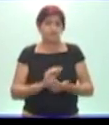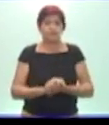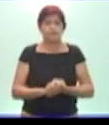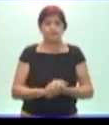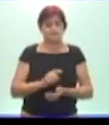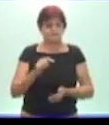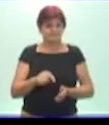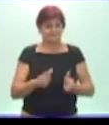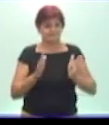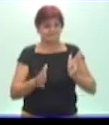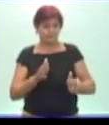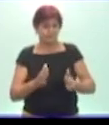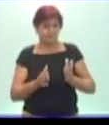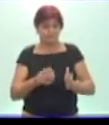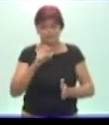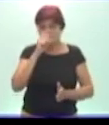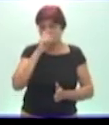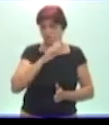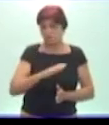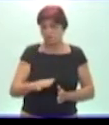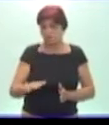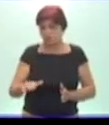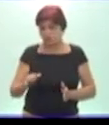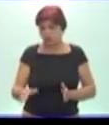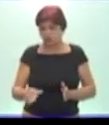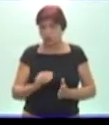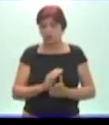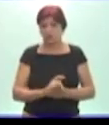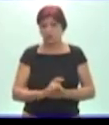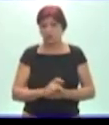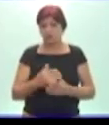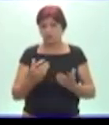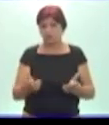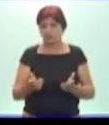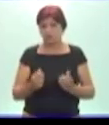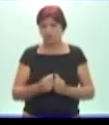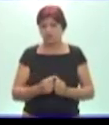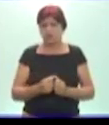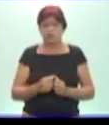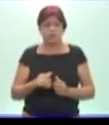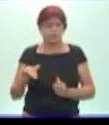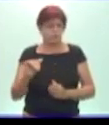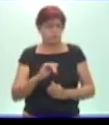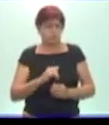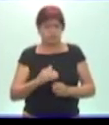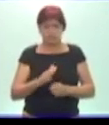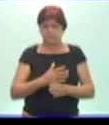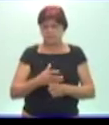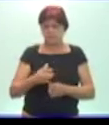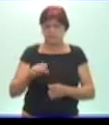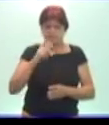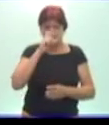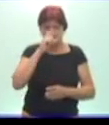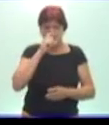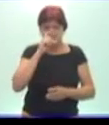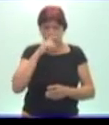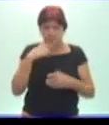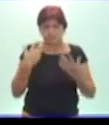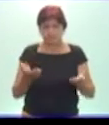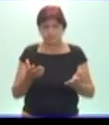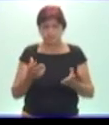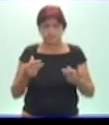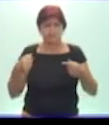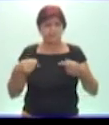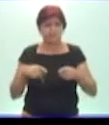esta etapa los niños cercanos a las edades en la casa han convivido más tiempo, al convivir más tiempo